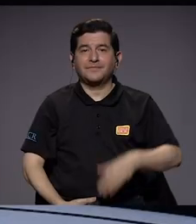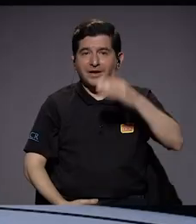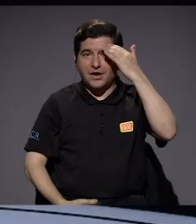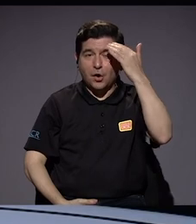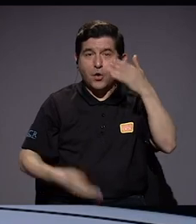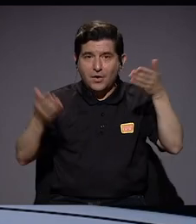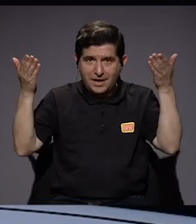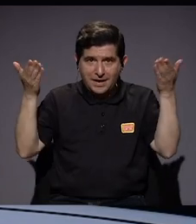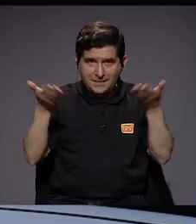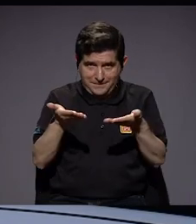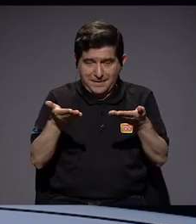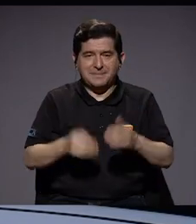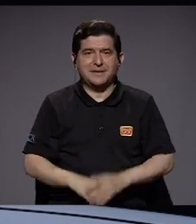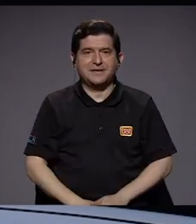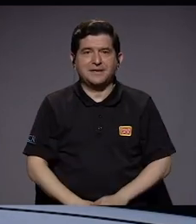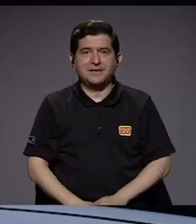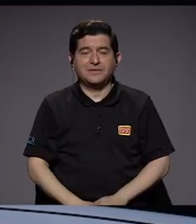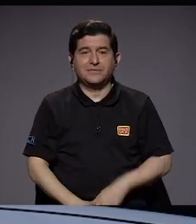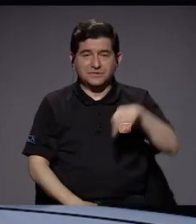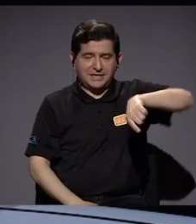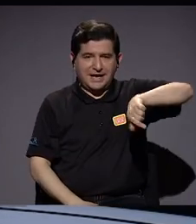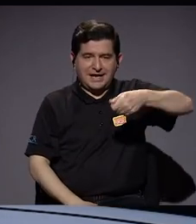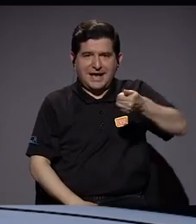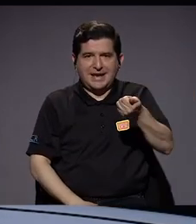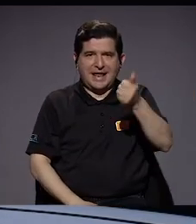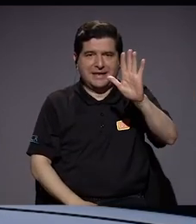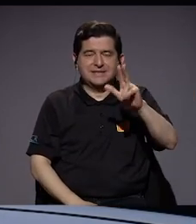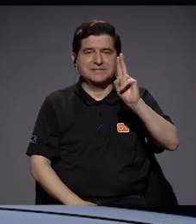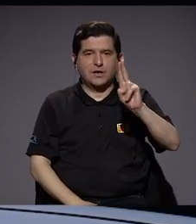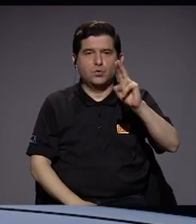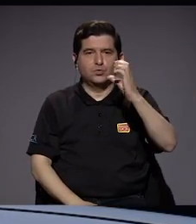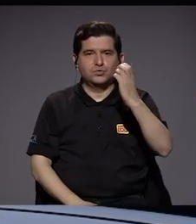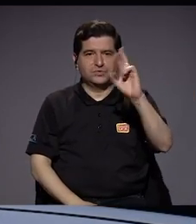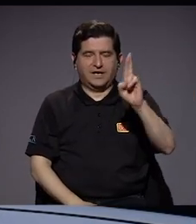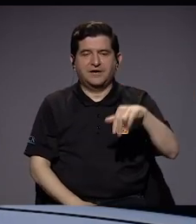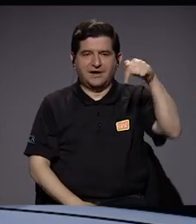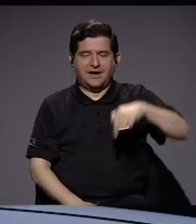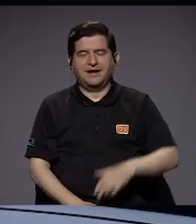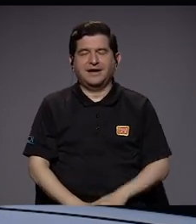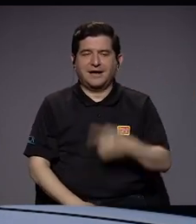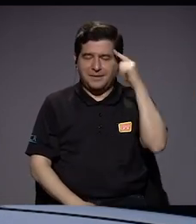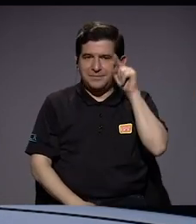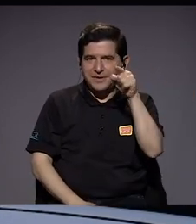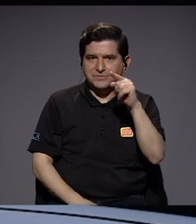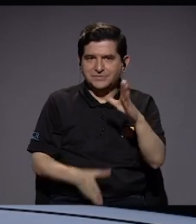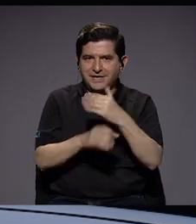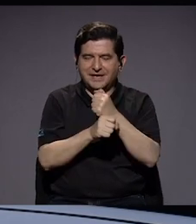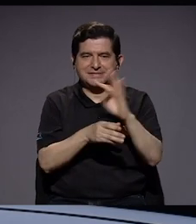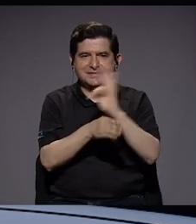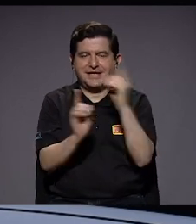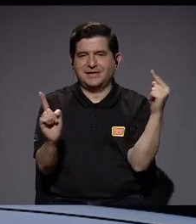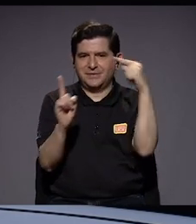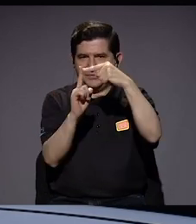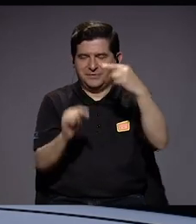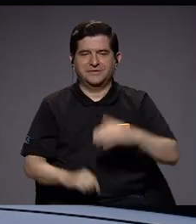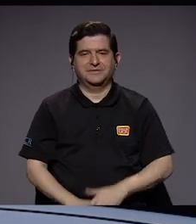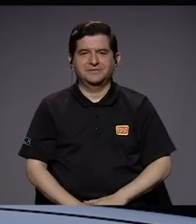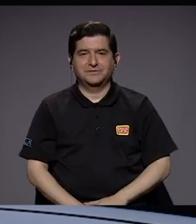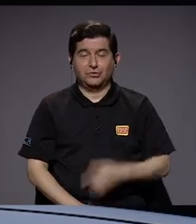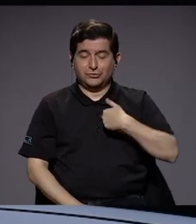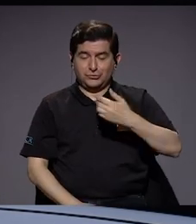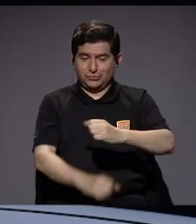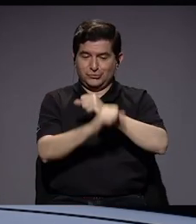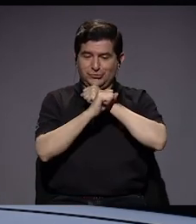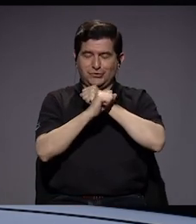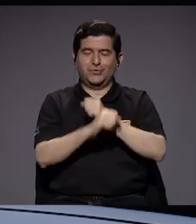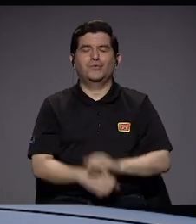Hola, bienvenidos y bienvenidas a los estudios del canal 15, Universidad de Costa Rica, donde hacemos para usted televisión con sentido y